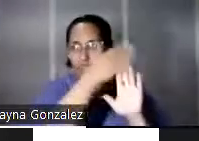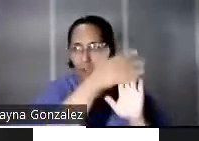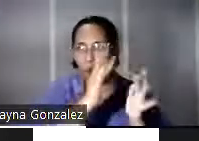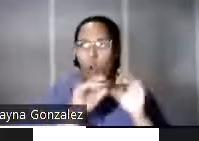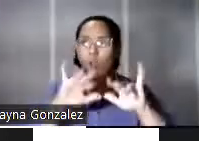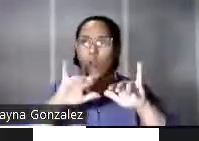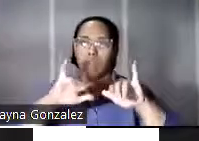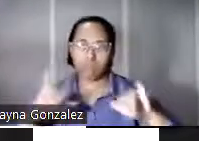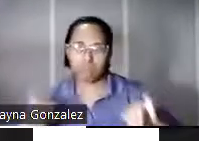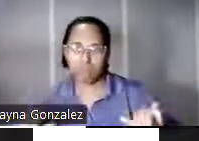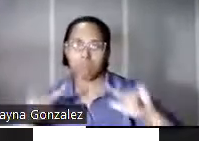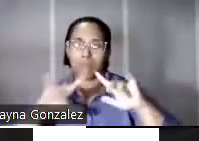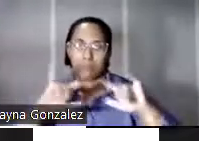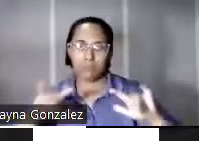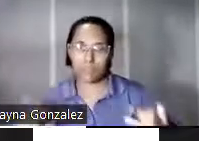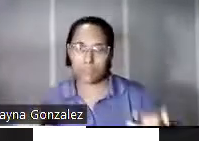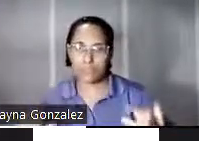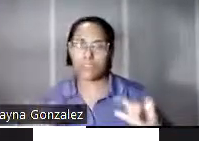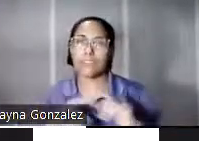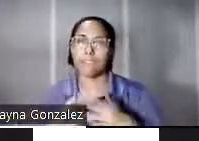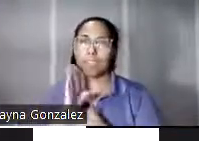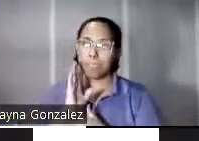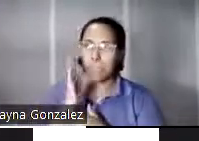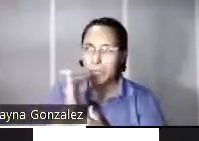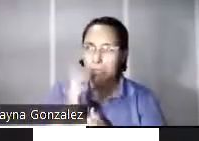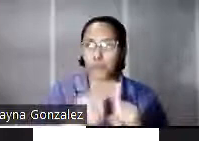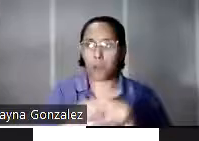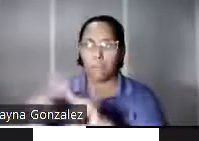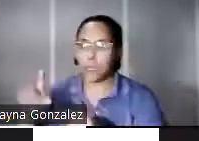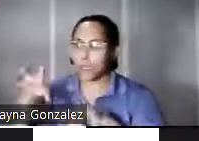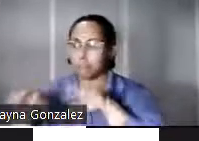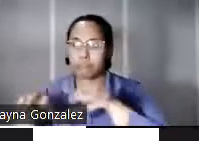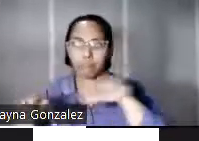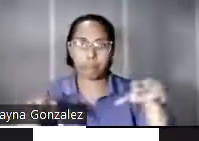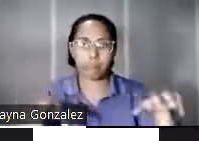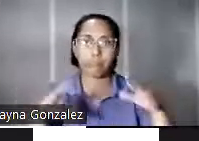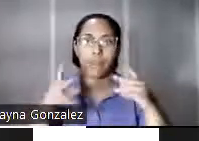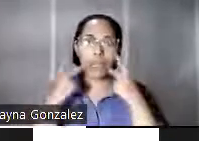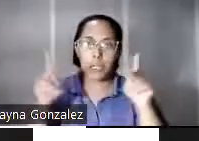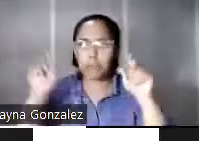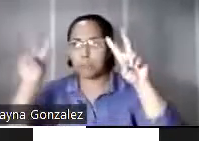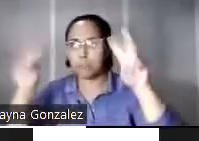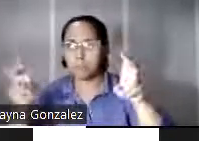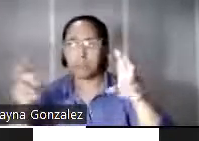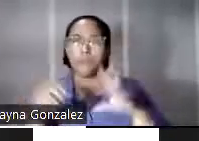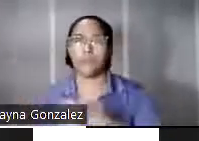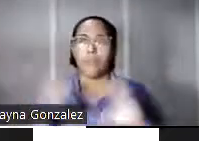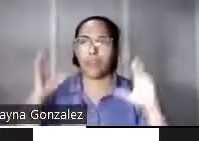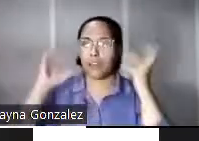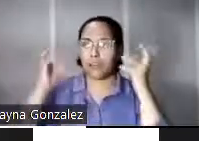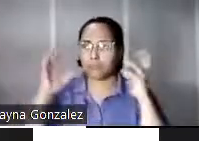en directo para distintos nichos de público, ¿verdad? Y temáticos. Las radioemisoras